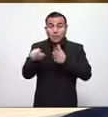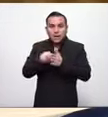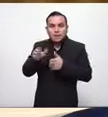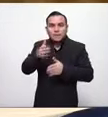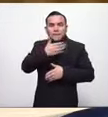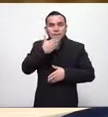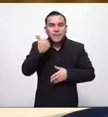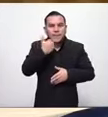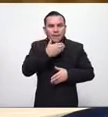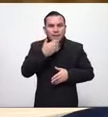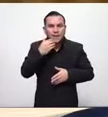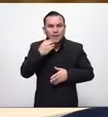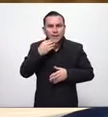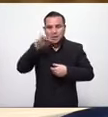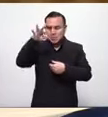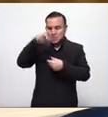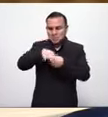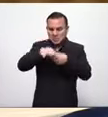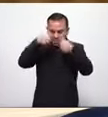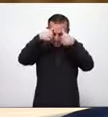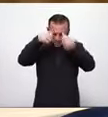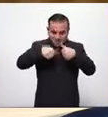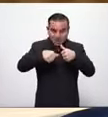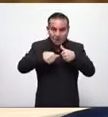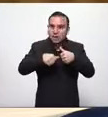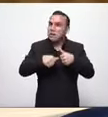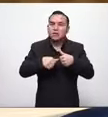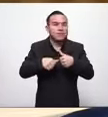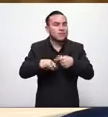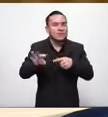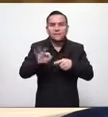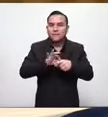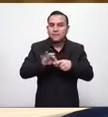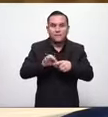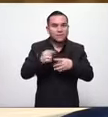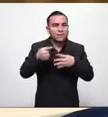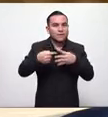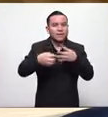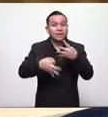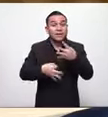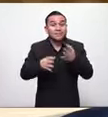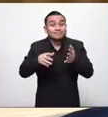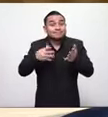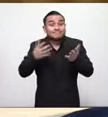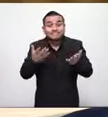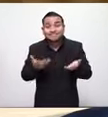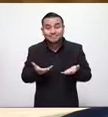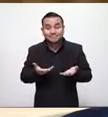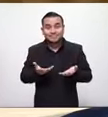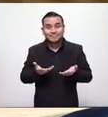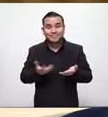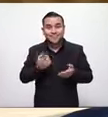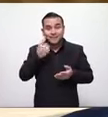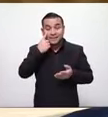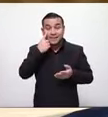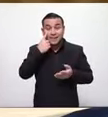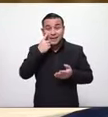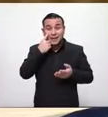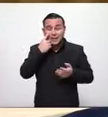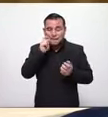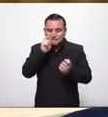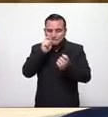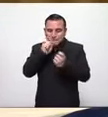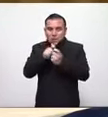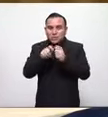aprobando una ley que realmente no va a funcionar porque no tiene ese componente